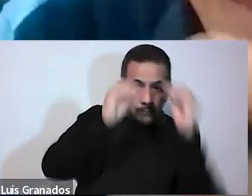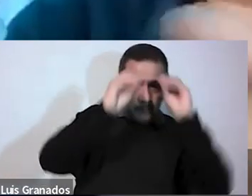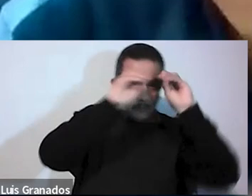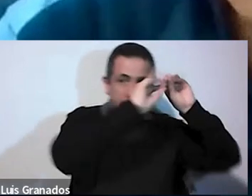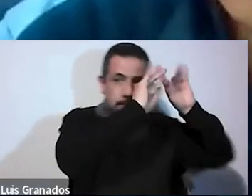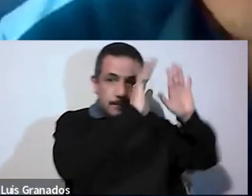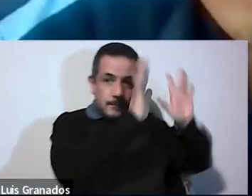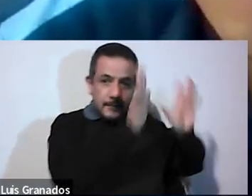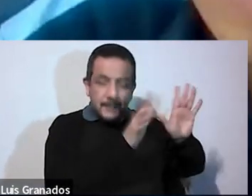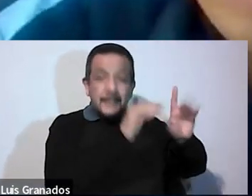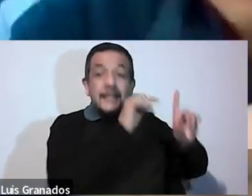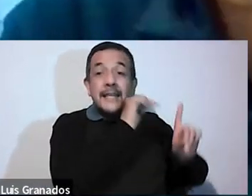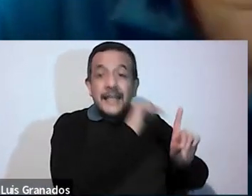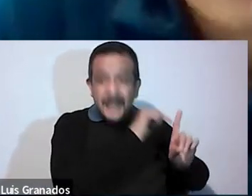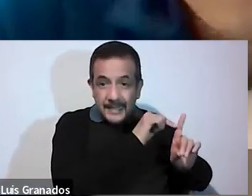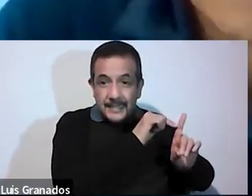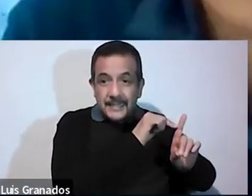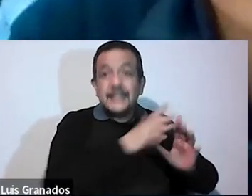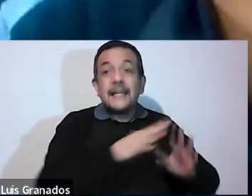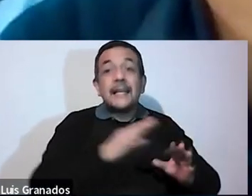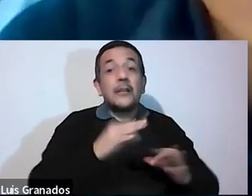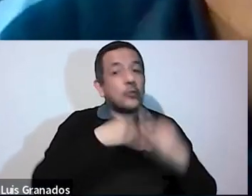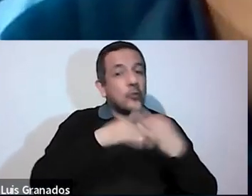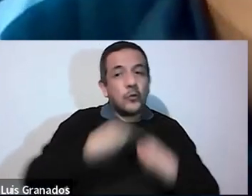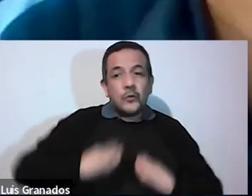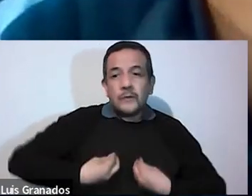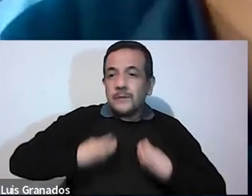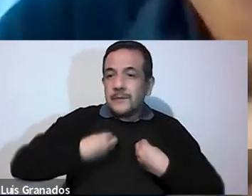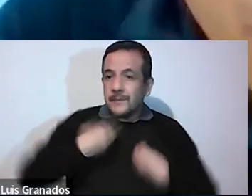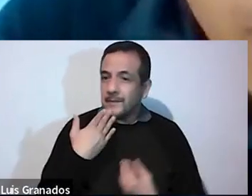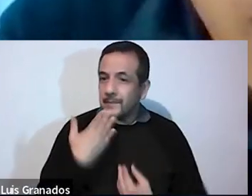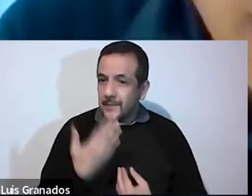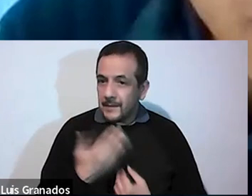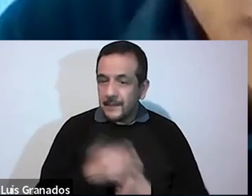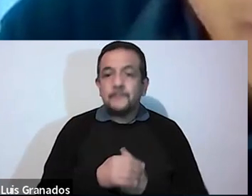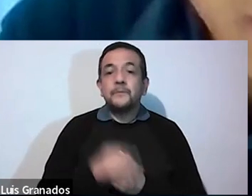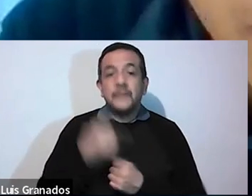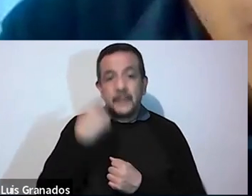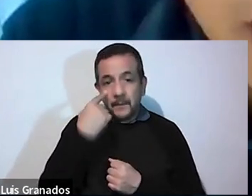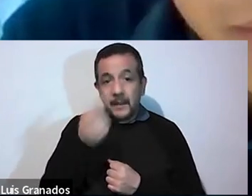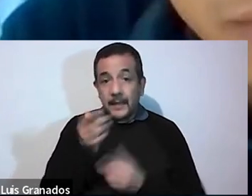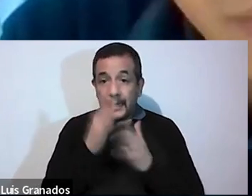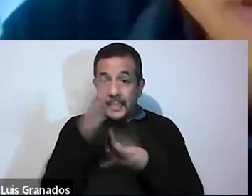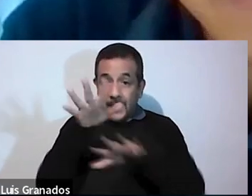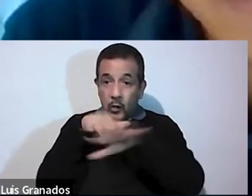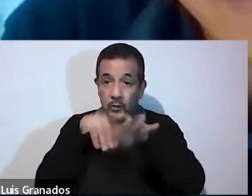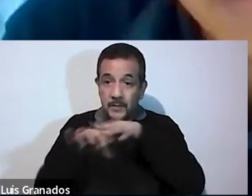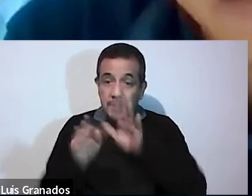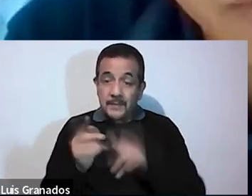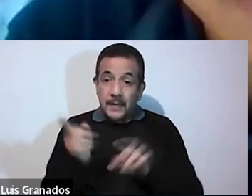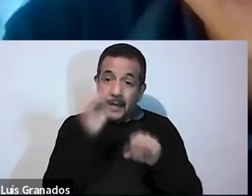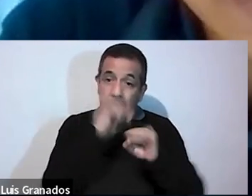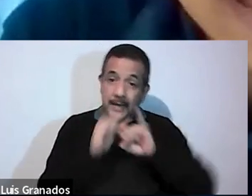por eso aparece el hijo con su otro pie también calzado, si se fijan en la figura de la mano izquierda, un pie descalzo que representaba la esclavitud, como les